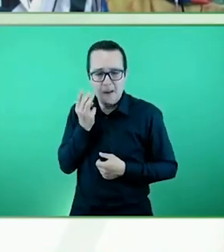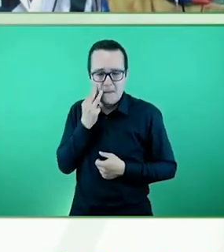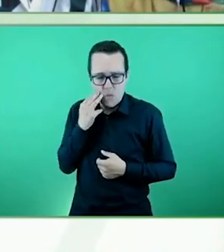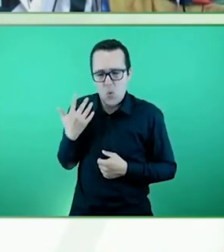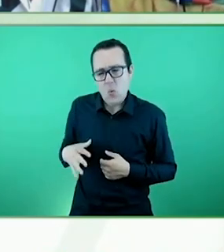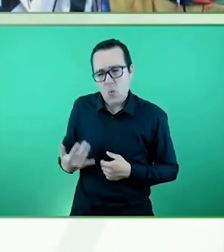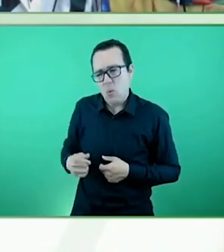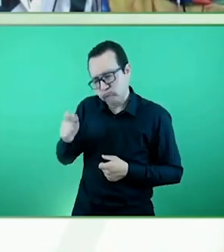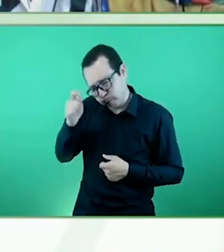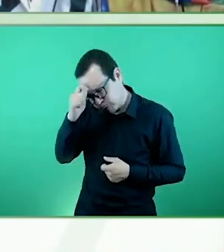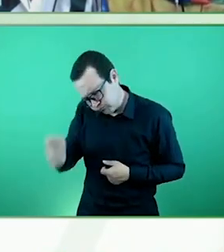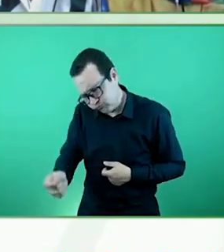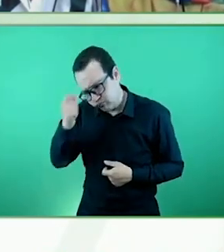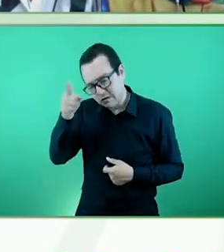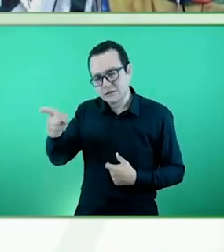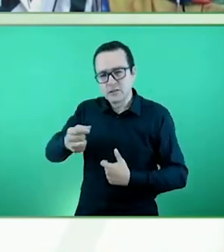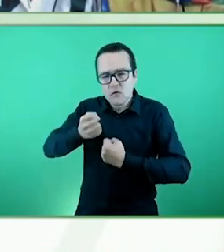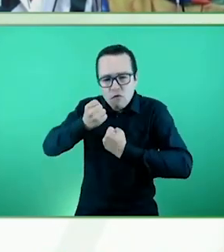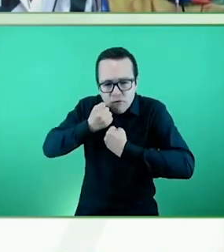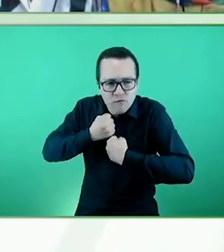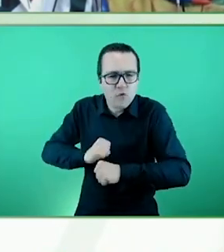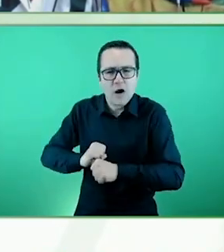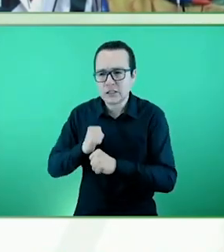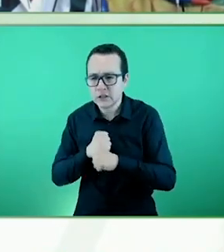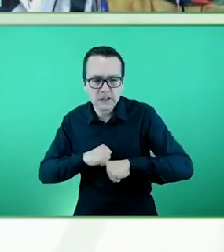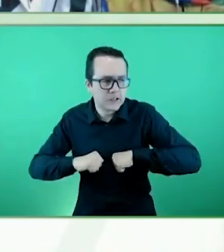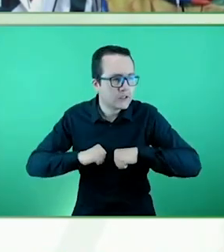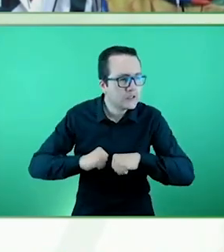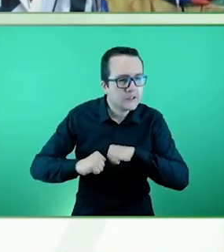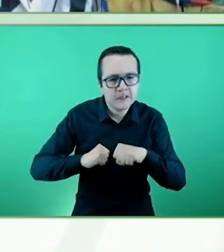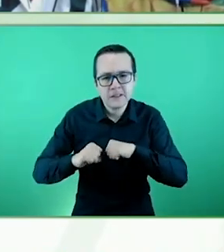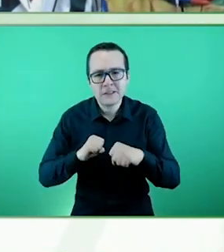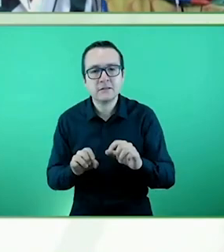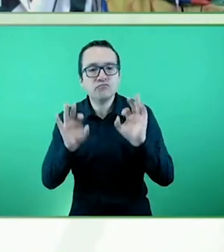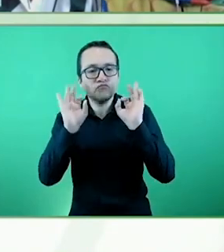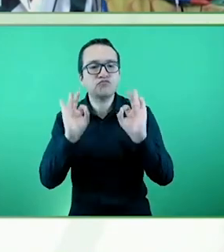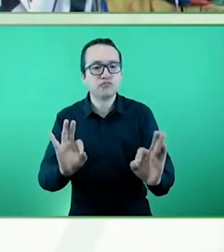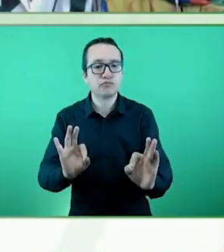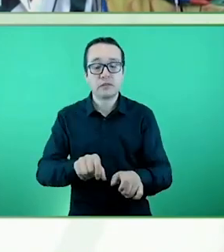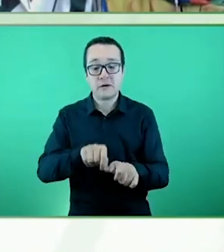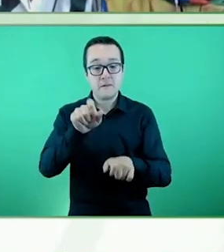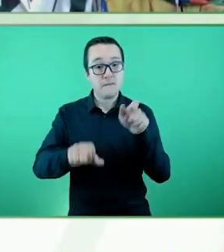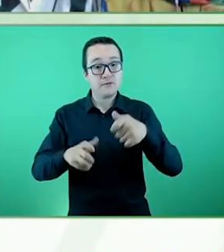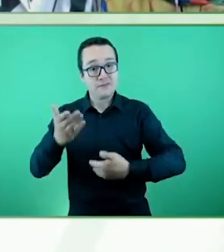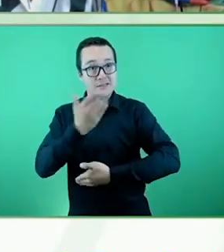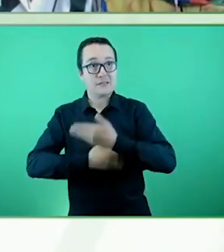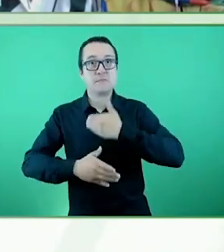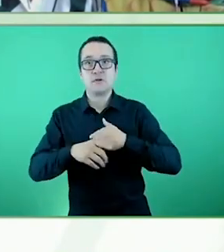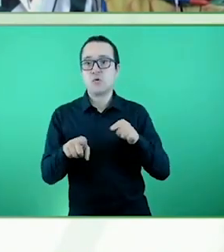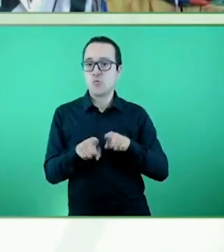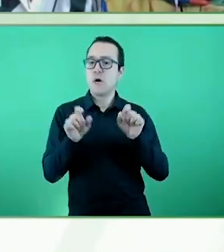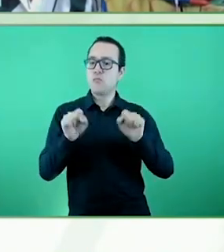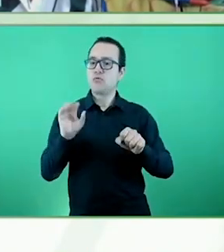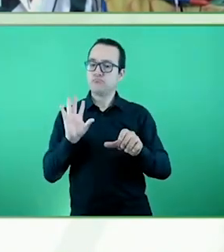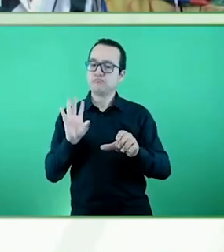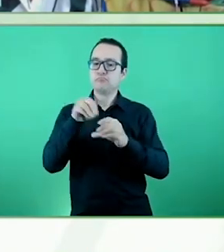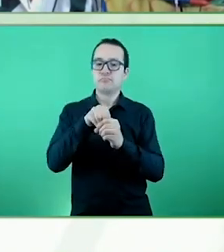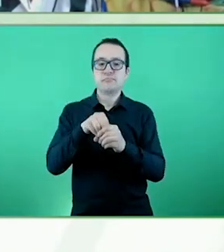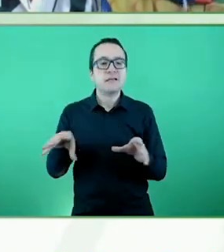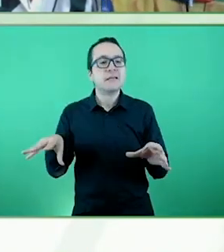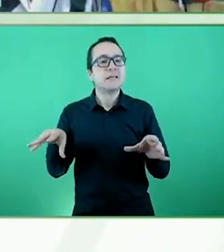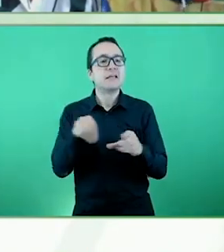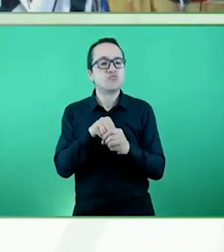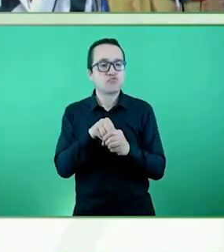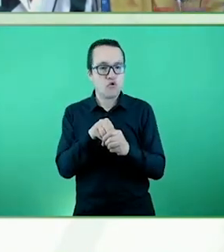un esfuerzo gigante para que realmente las personas con discapacidad podamos estar incluidas en la sociedad y